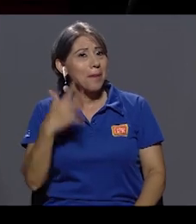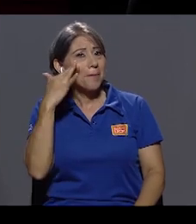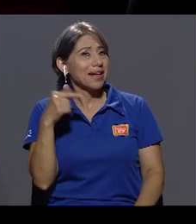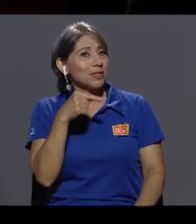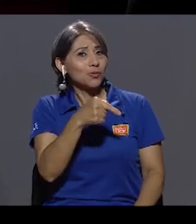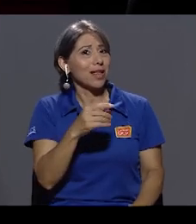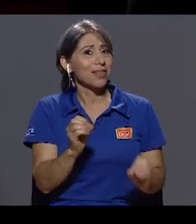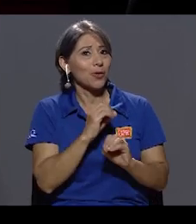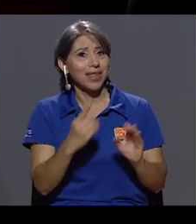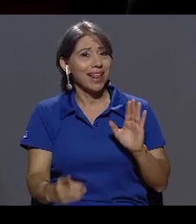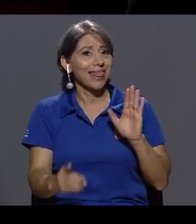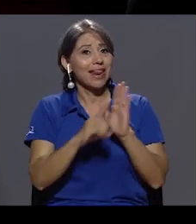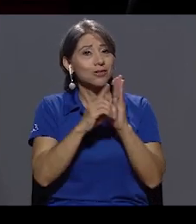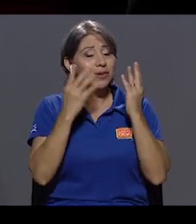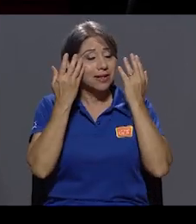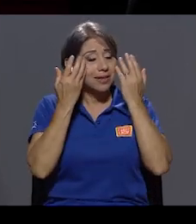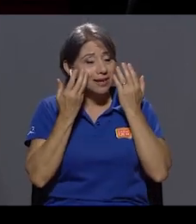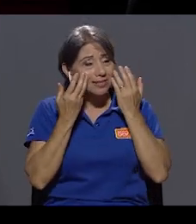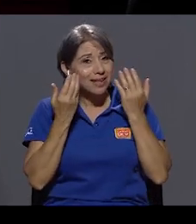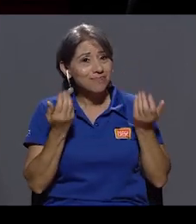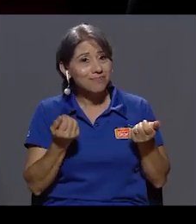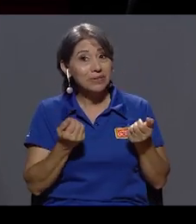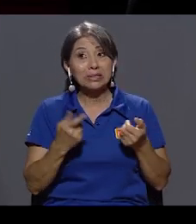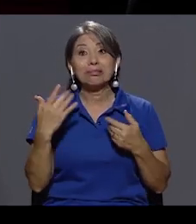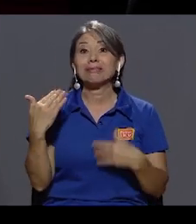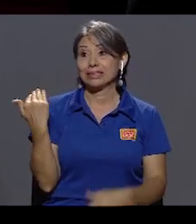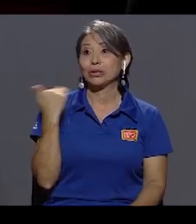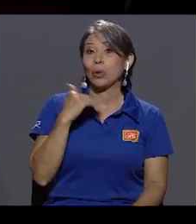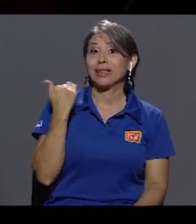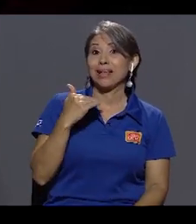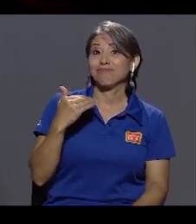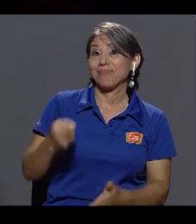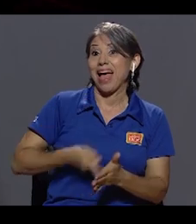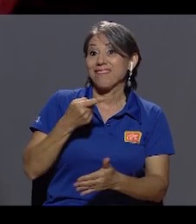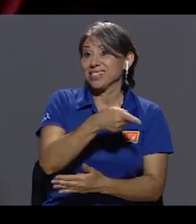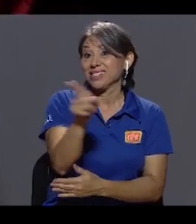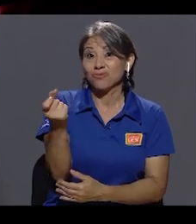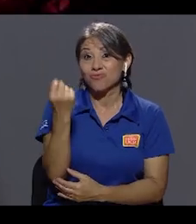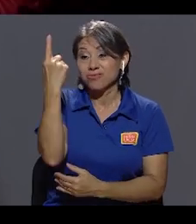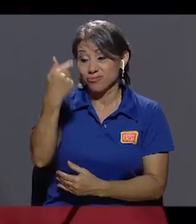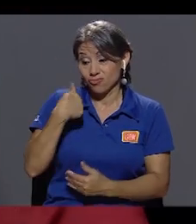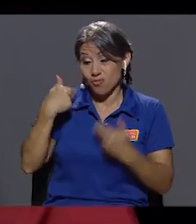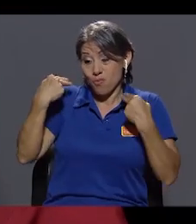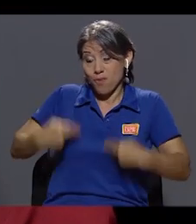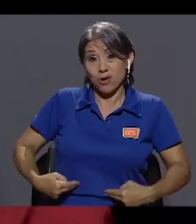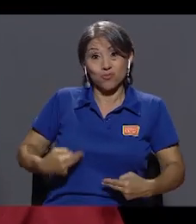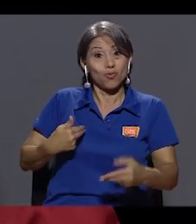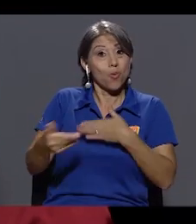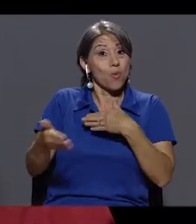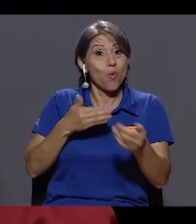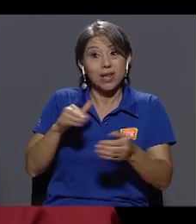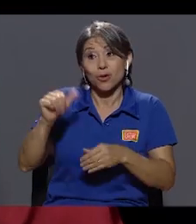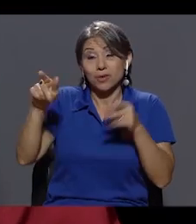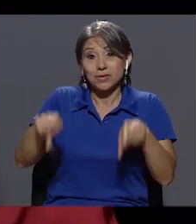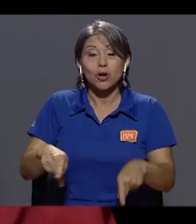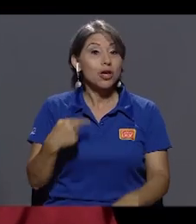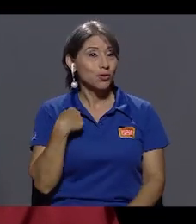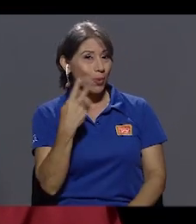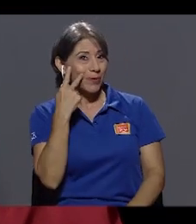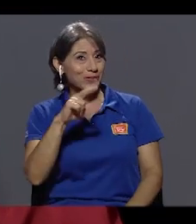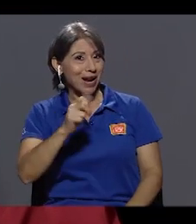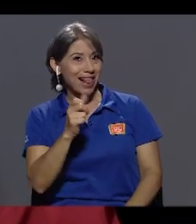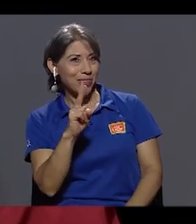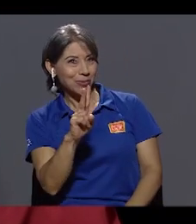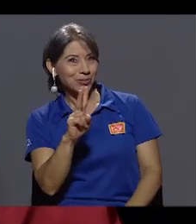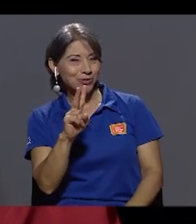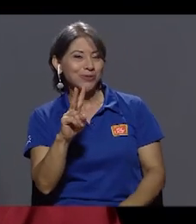usted no tiene derecho a estar triste. Esa es la gran torta y lo que la gente a veces no entiende, ¿verdad? Que somos seres humanos como cualquier otro. Yo lo he visto en el Canal 2 y, a ver,